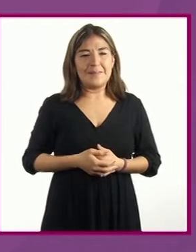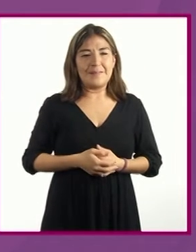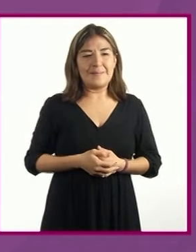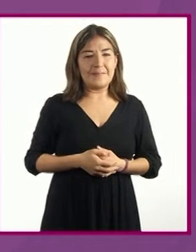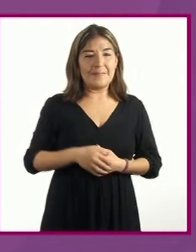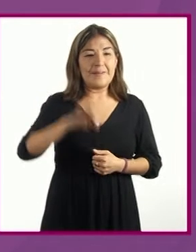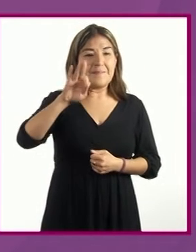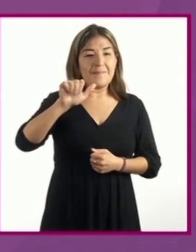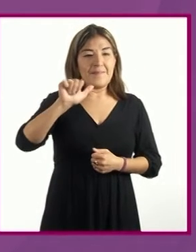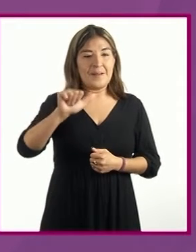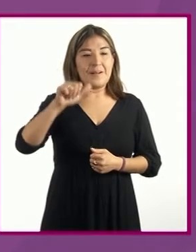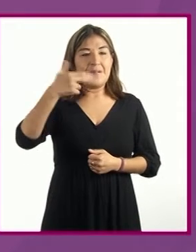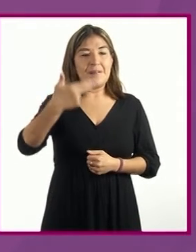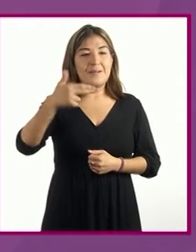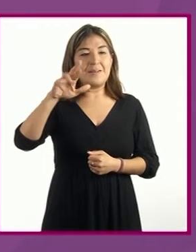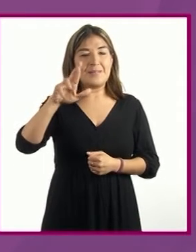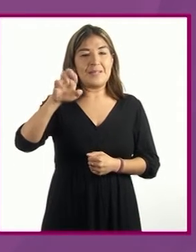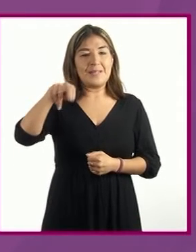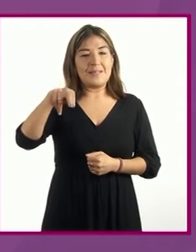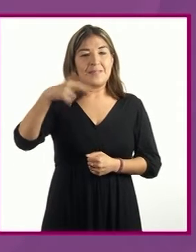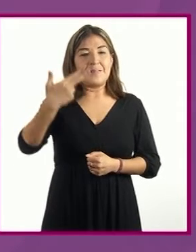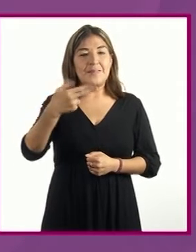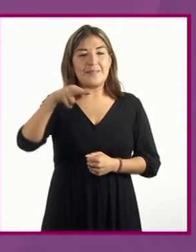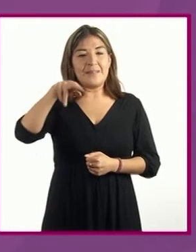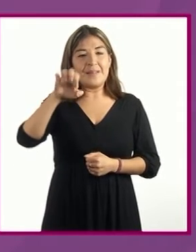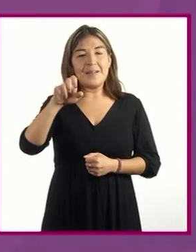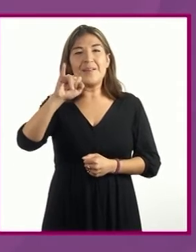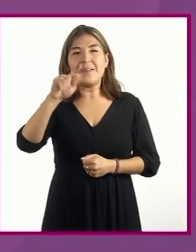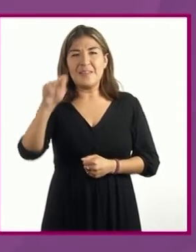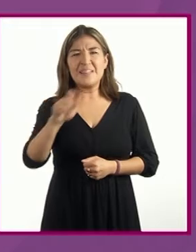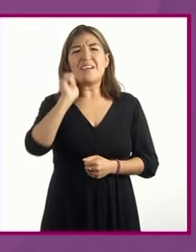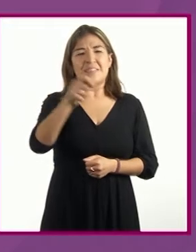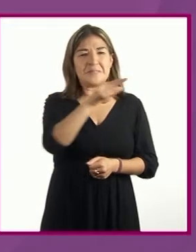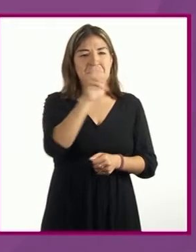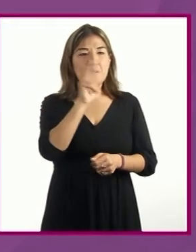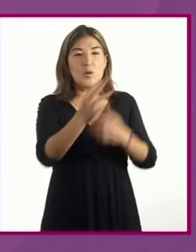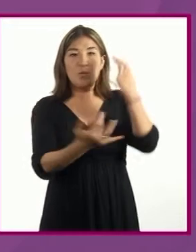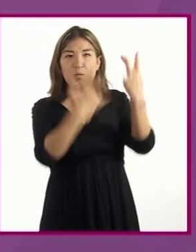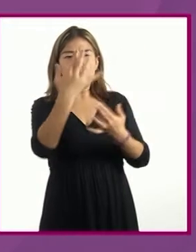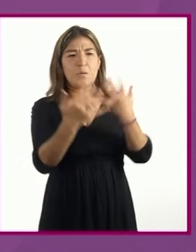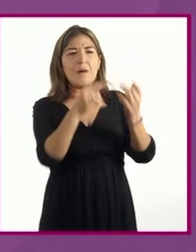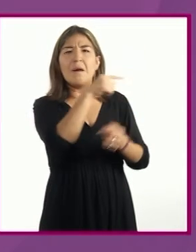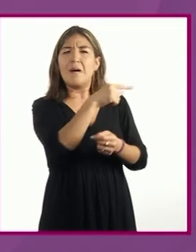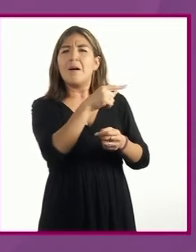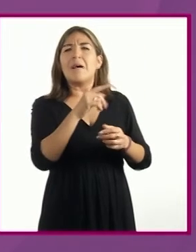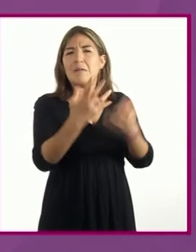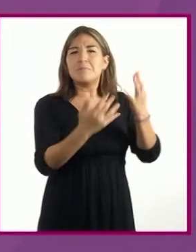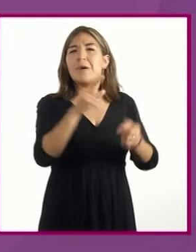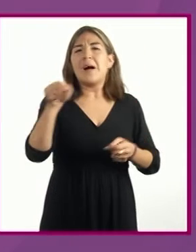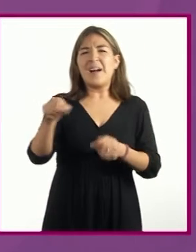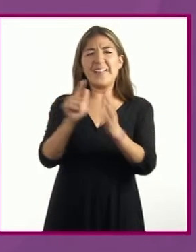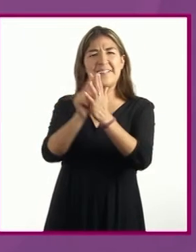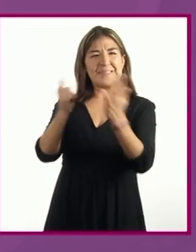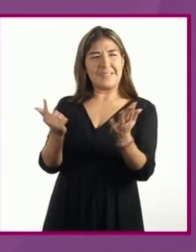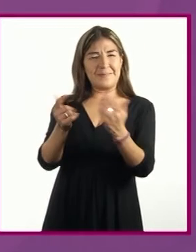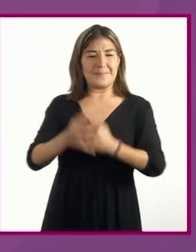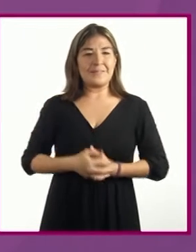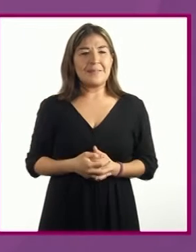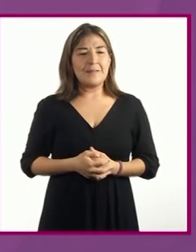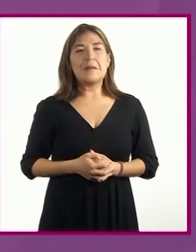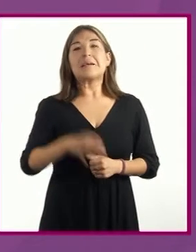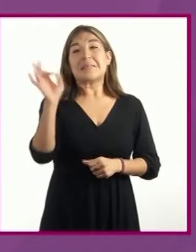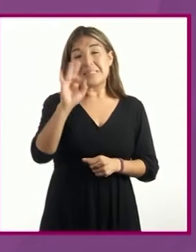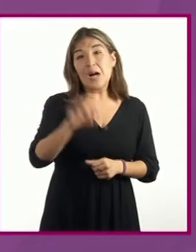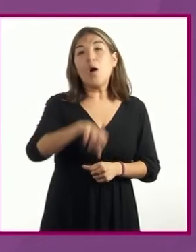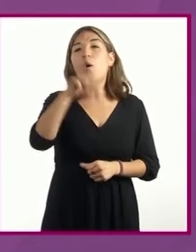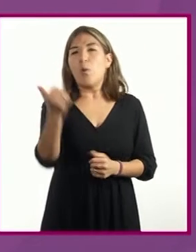451, en donde los bomberos, en lugar de apagar fuegos, queman libros. Es probable que